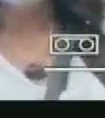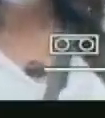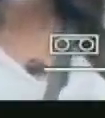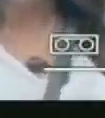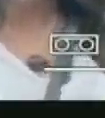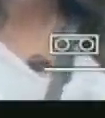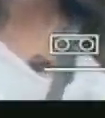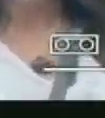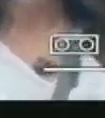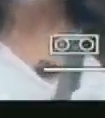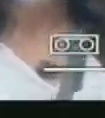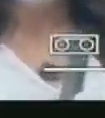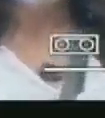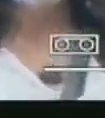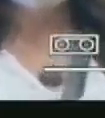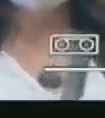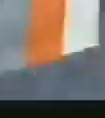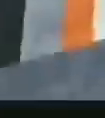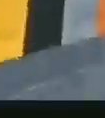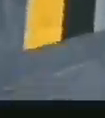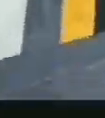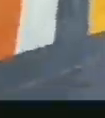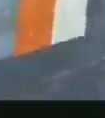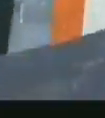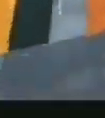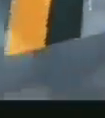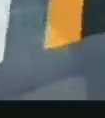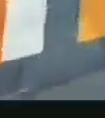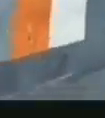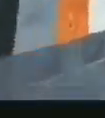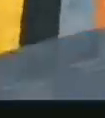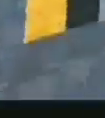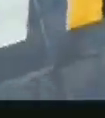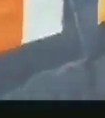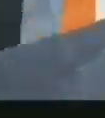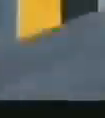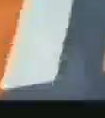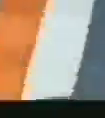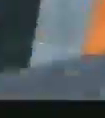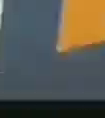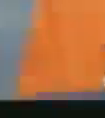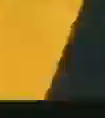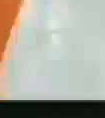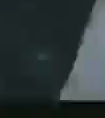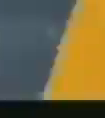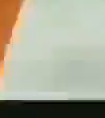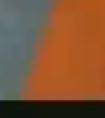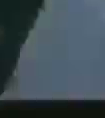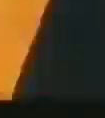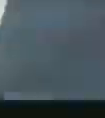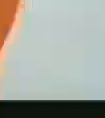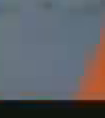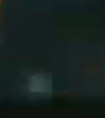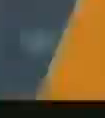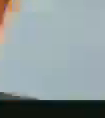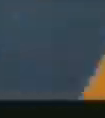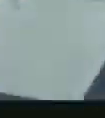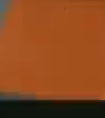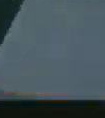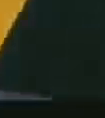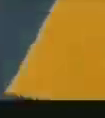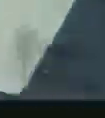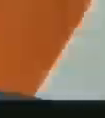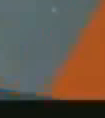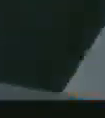realizar la restauración de esta obra que es mi obra capital en relación